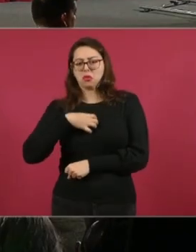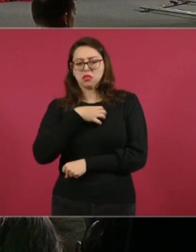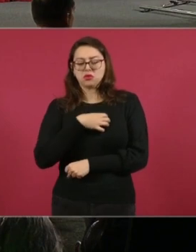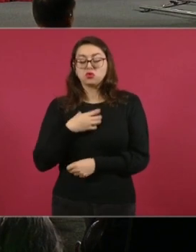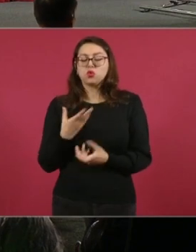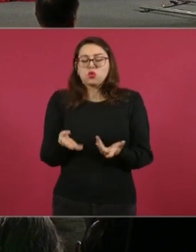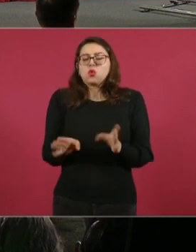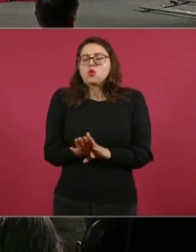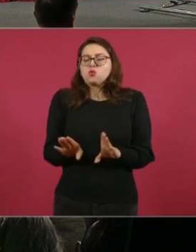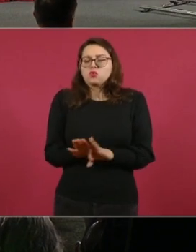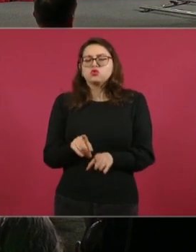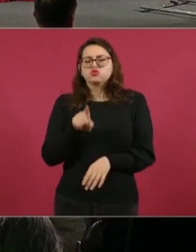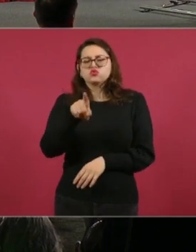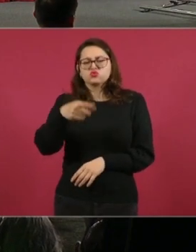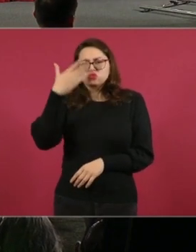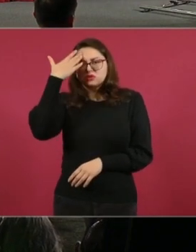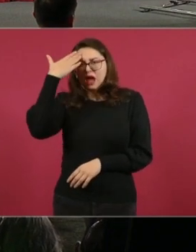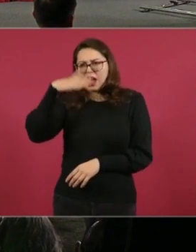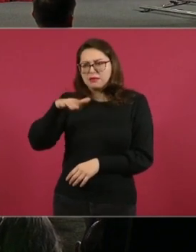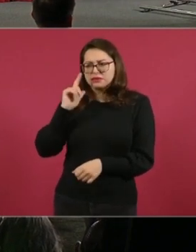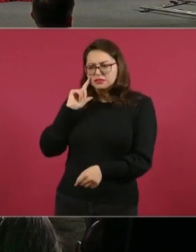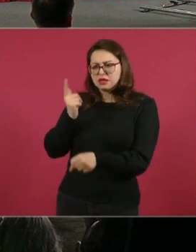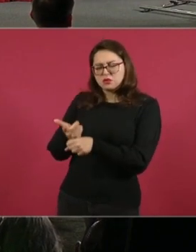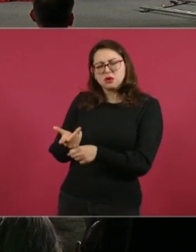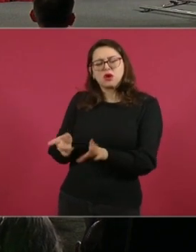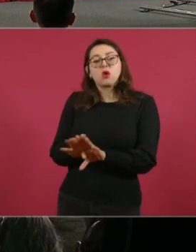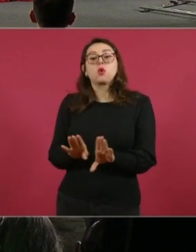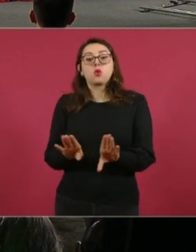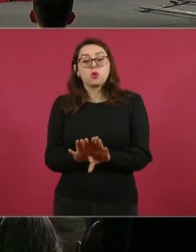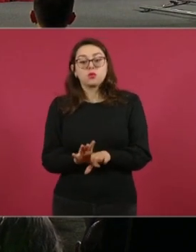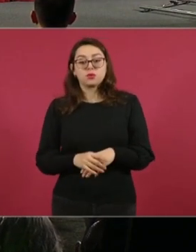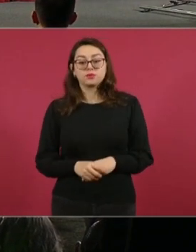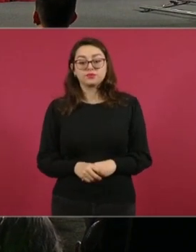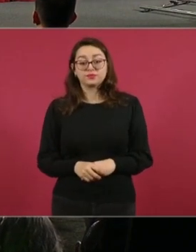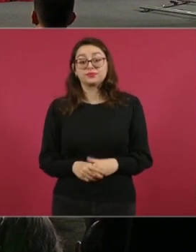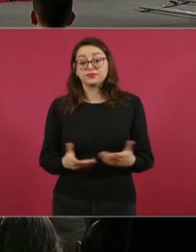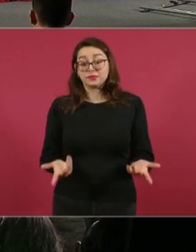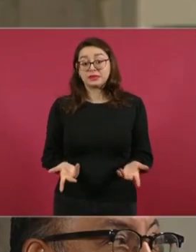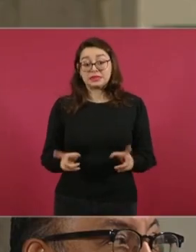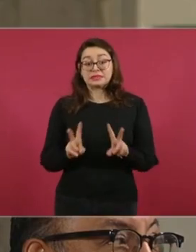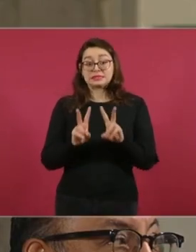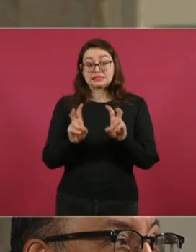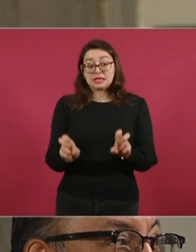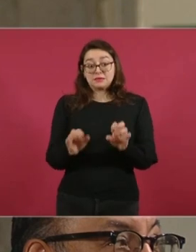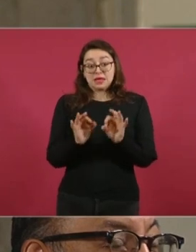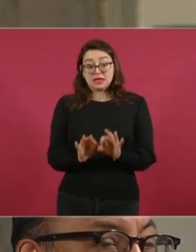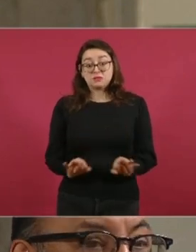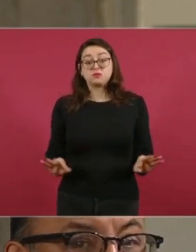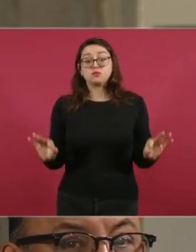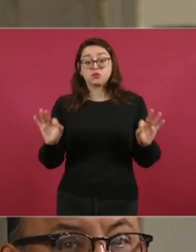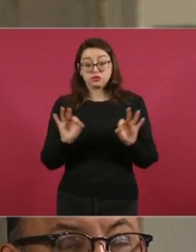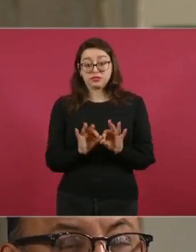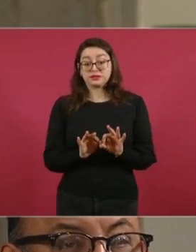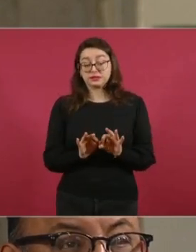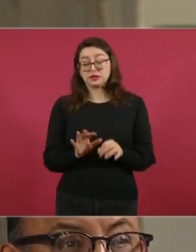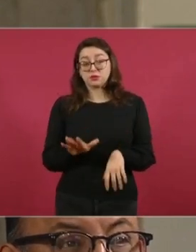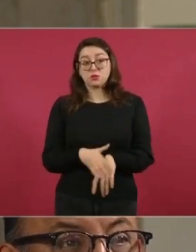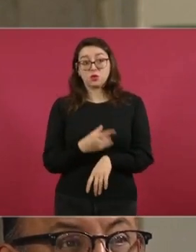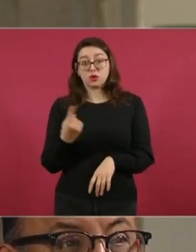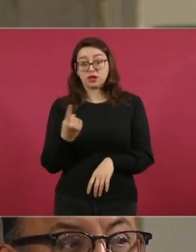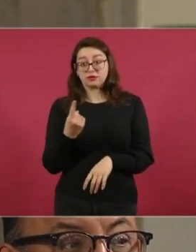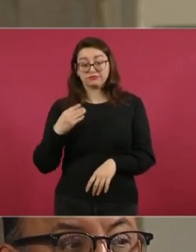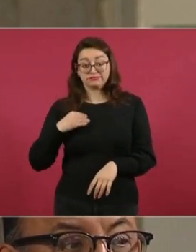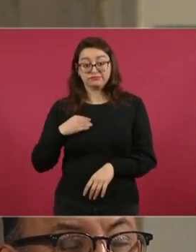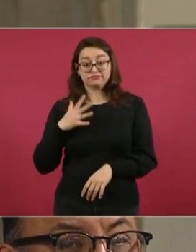Señor presidente, mire, hay un tema que está en discusión, que es muy importante y que tiene que ver con esto que le estoy planteando, el bienestar de los